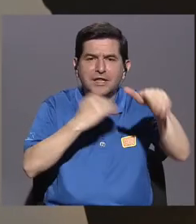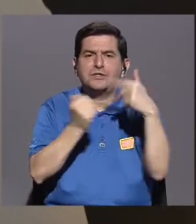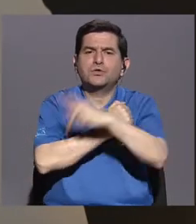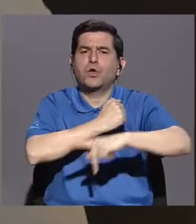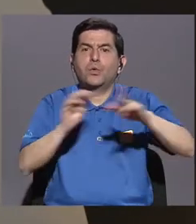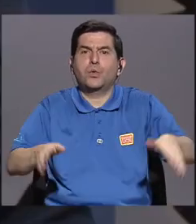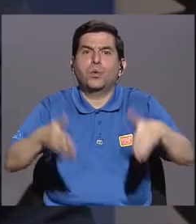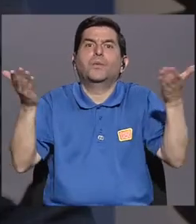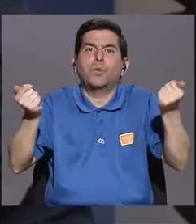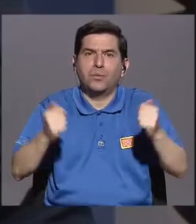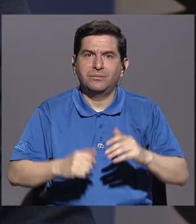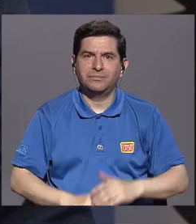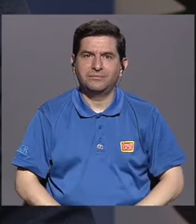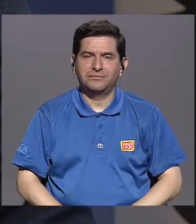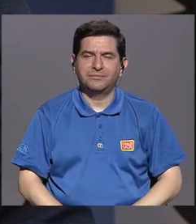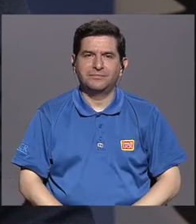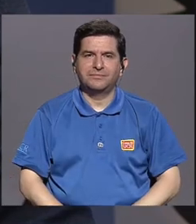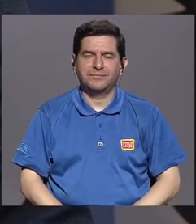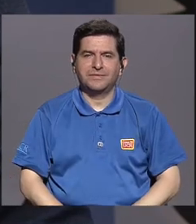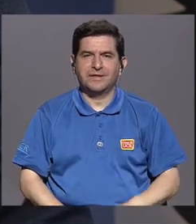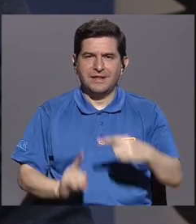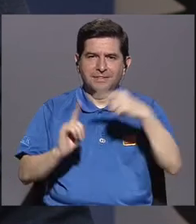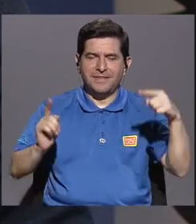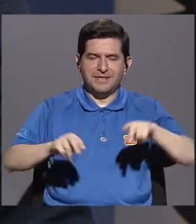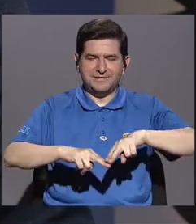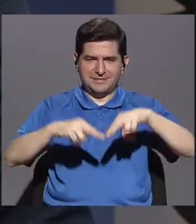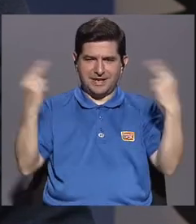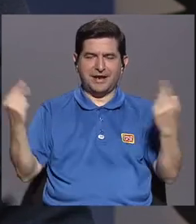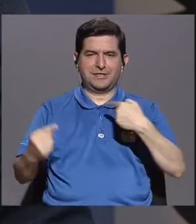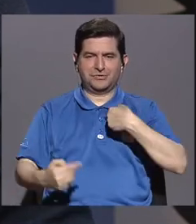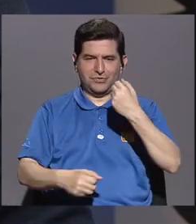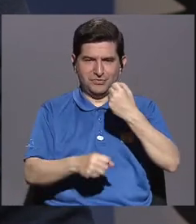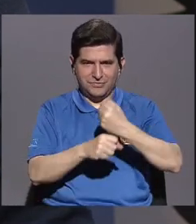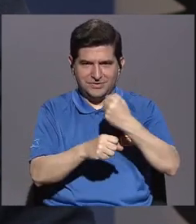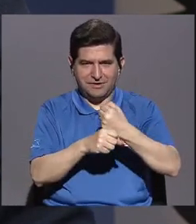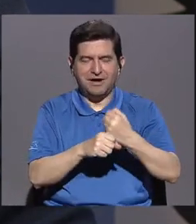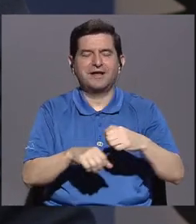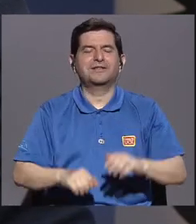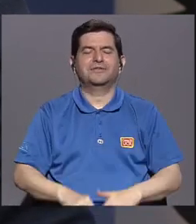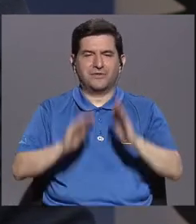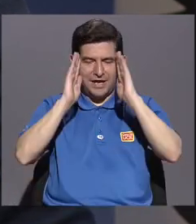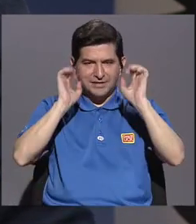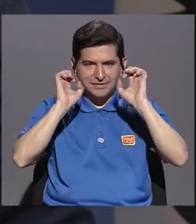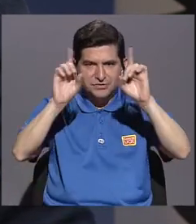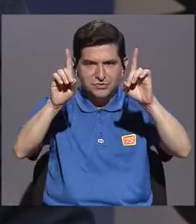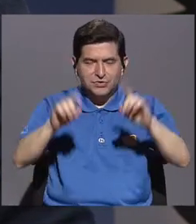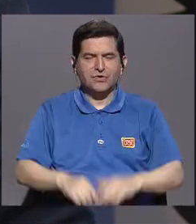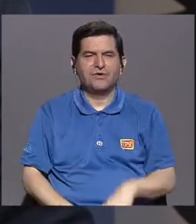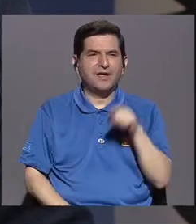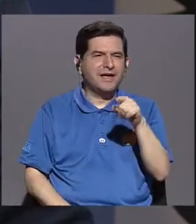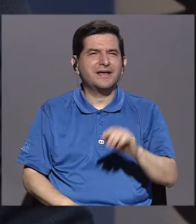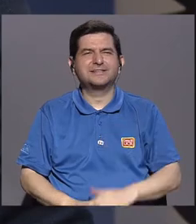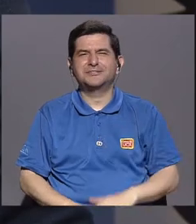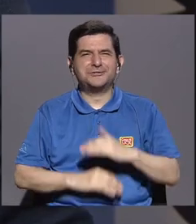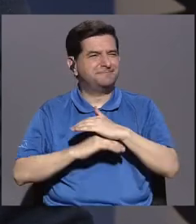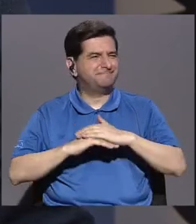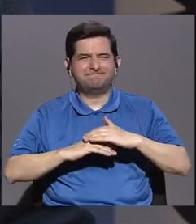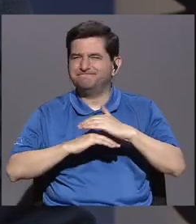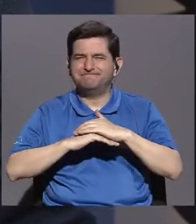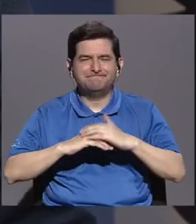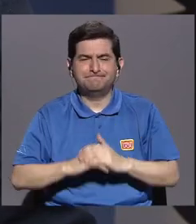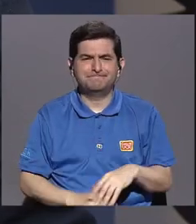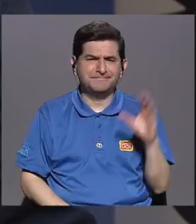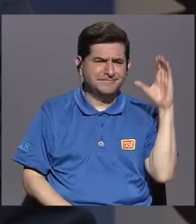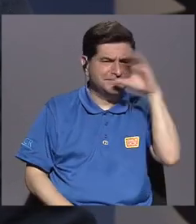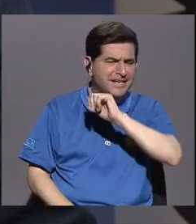Sí, bueno, desde los años del periódico La Nación, cuando estuve cubriendo educación, esa inquietud, esa incomodidad que da el